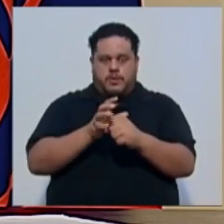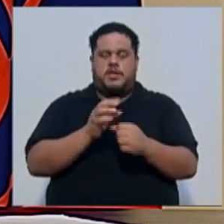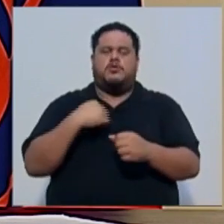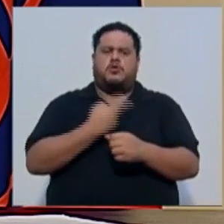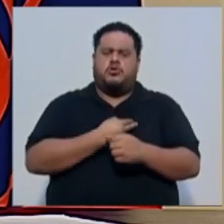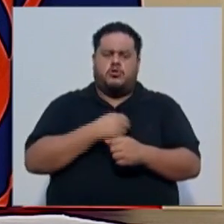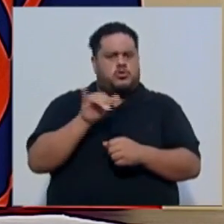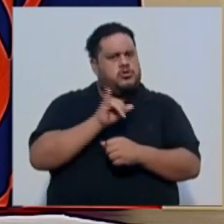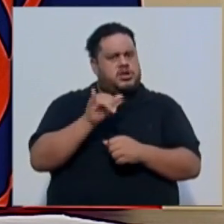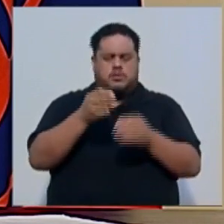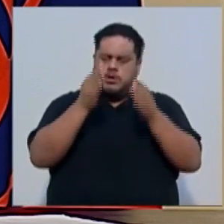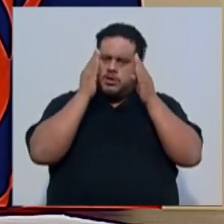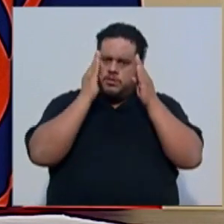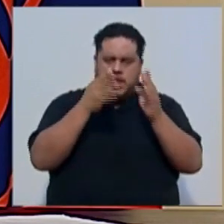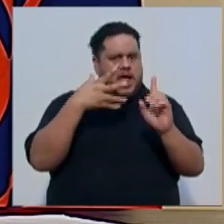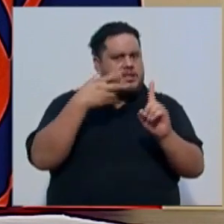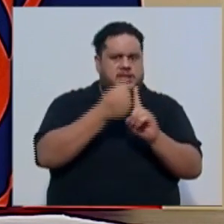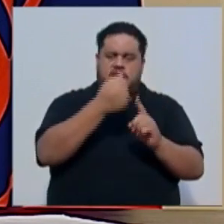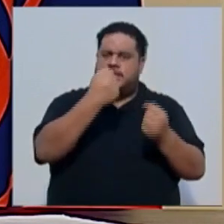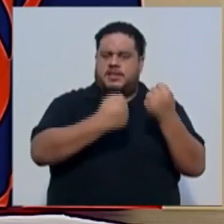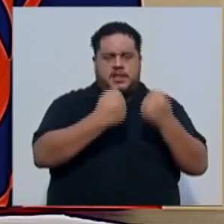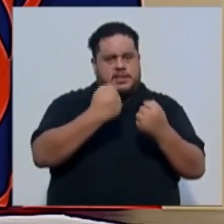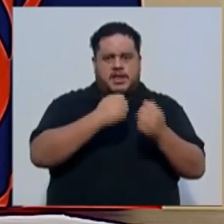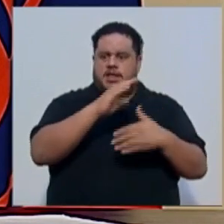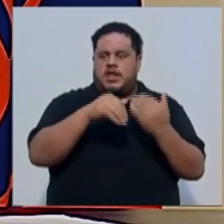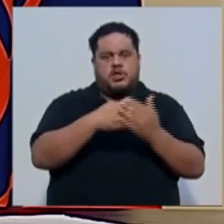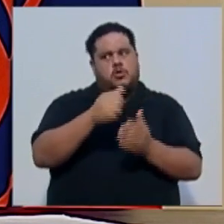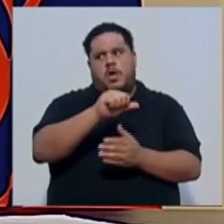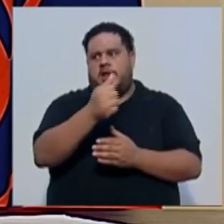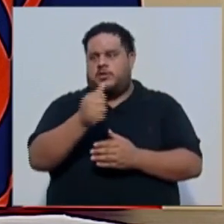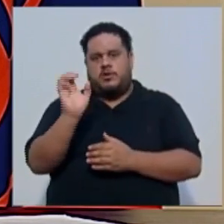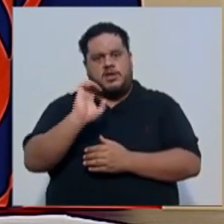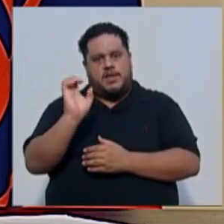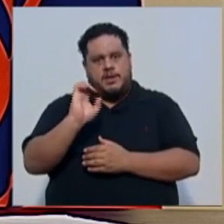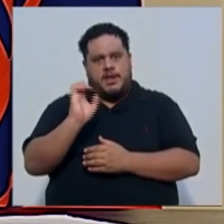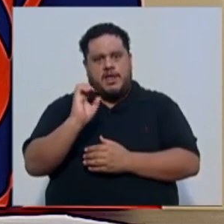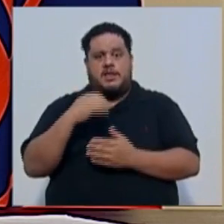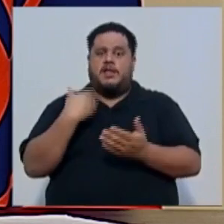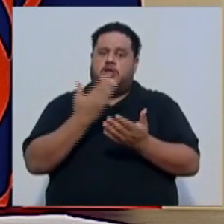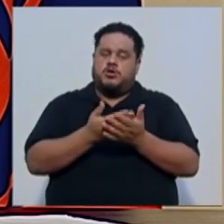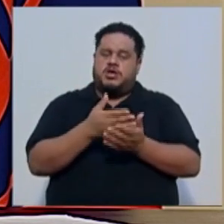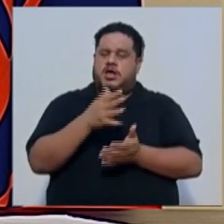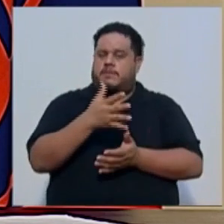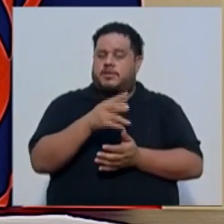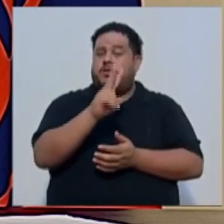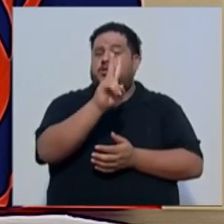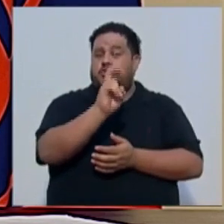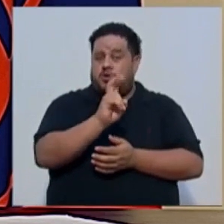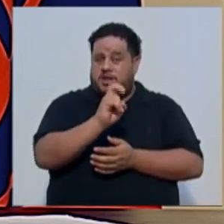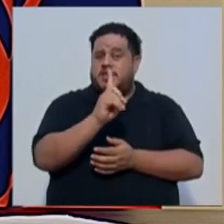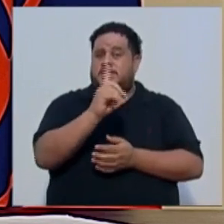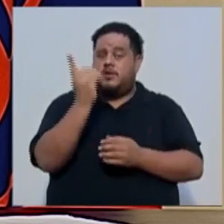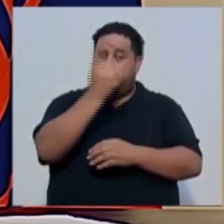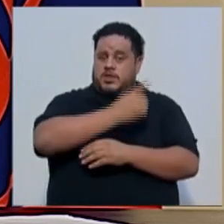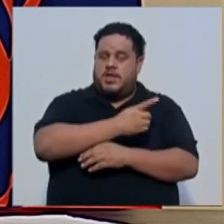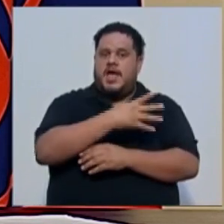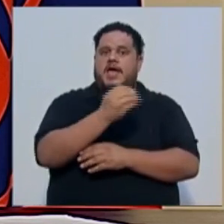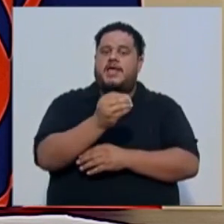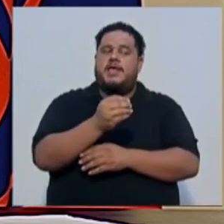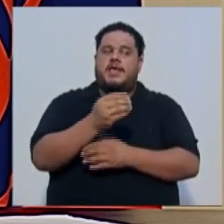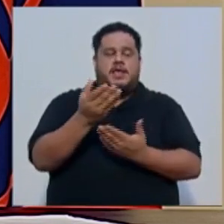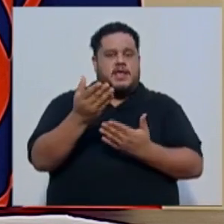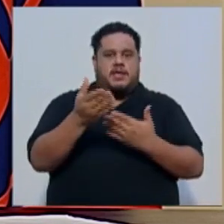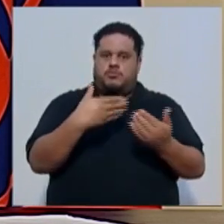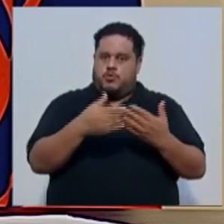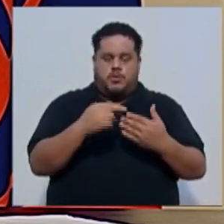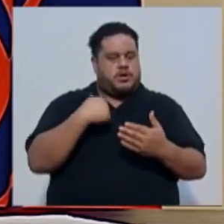continuamos atendiendo los accidentes de tránsito y todas las otras emergencias que nos llegan aproximadamente 200 al día y aún así